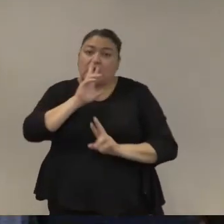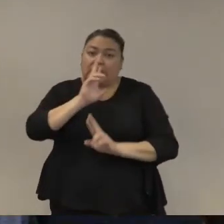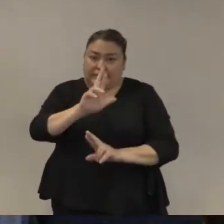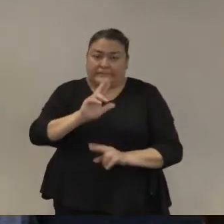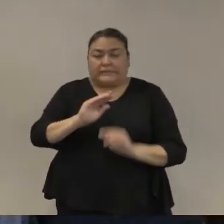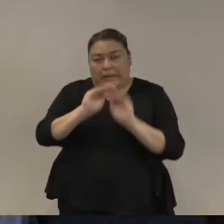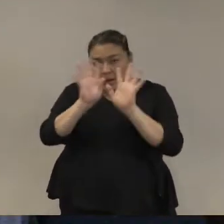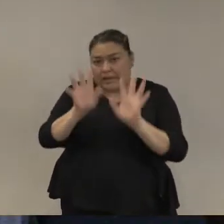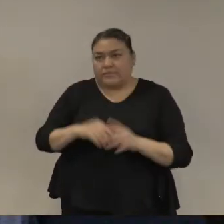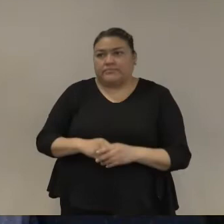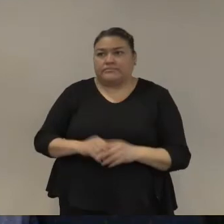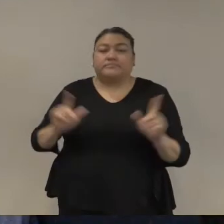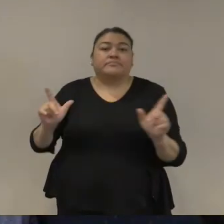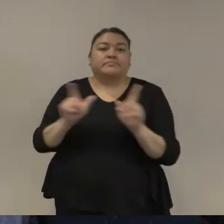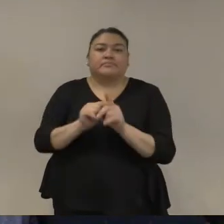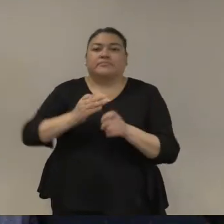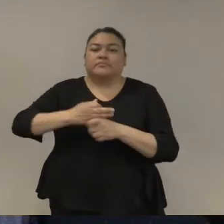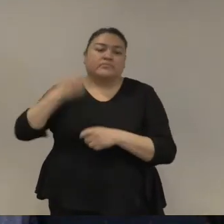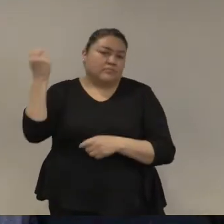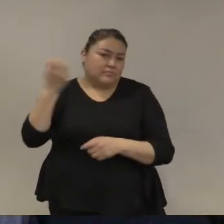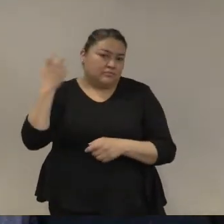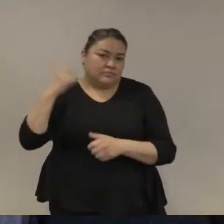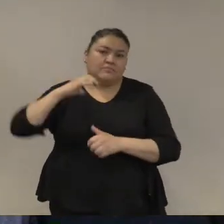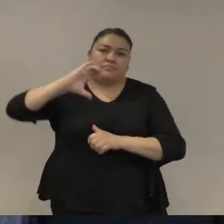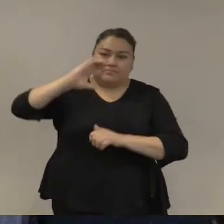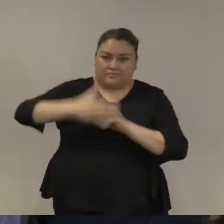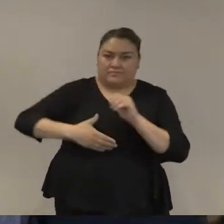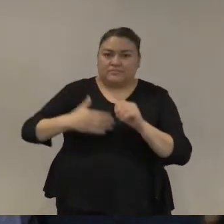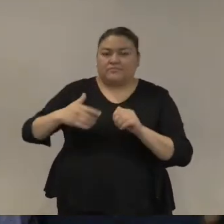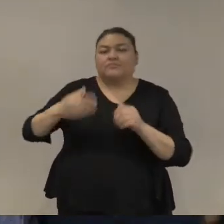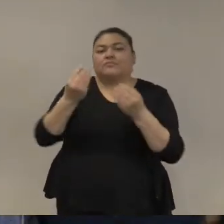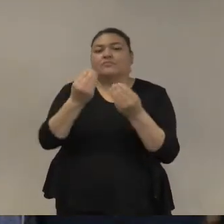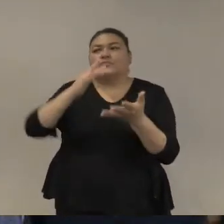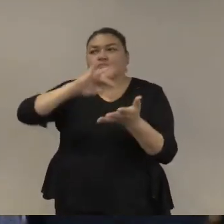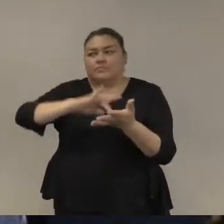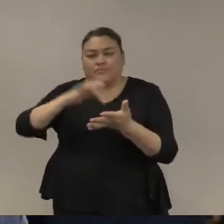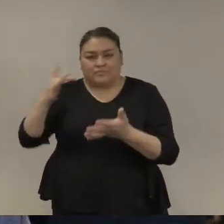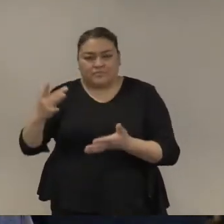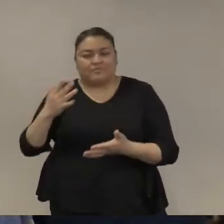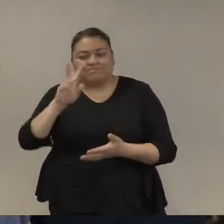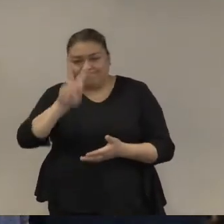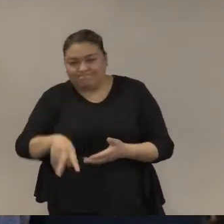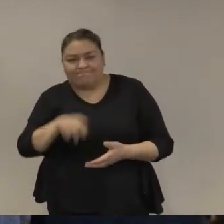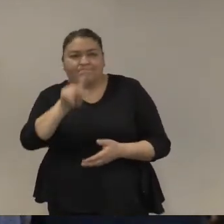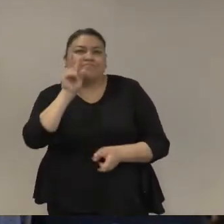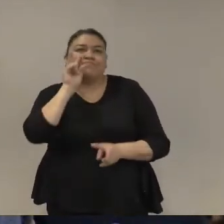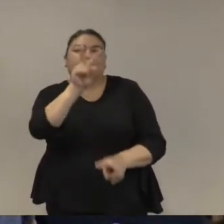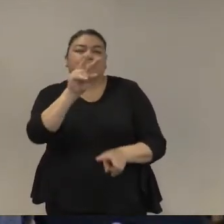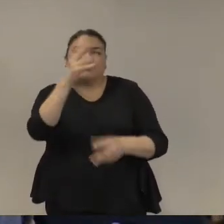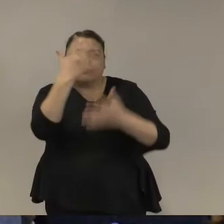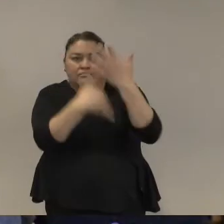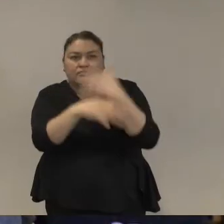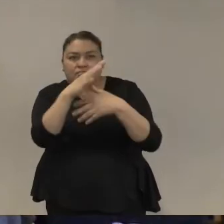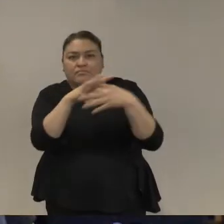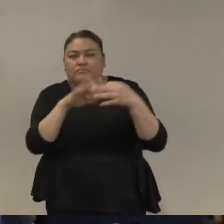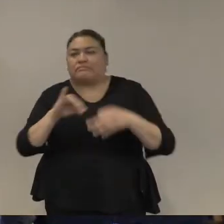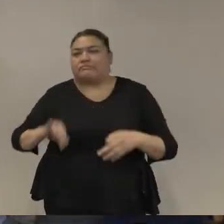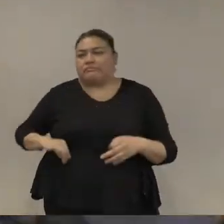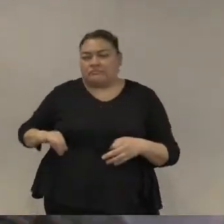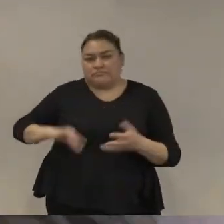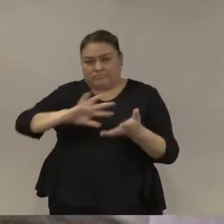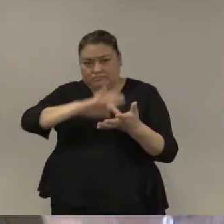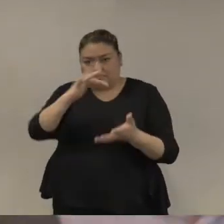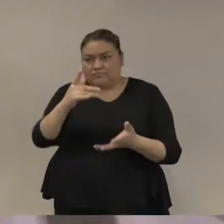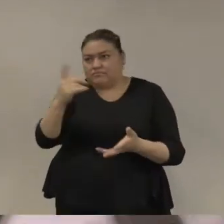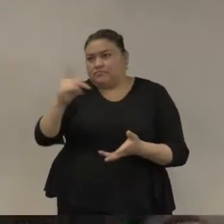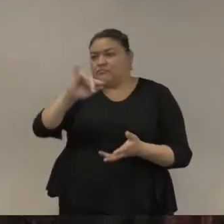bien pues damos por concluida esta conferencia magistral muchas gracias Ada de verdad es muy relevante todo lo que nos presentas muchas gracias Jimena por